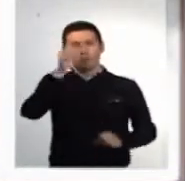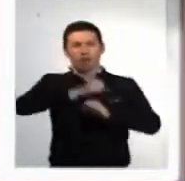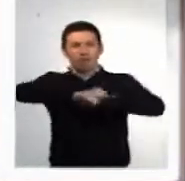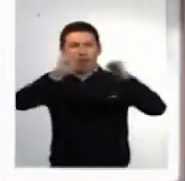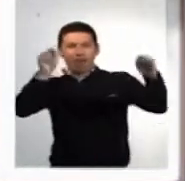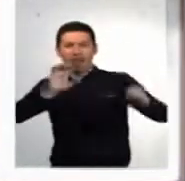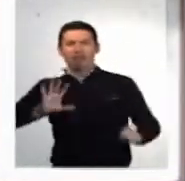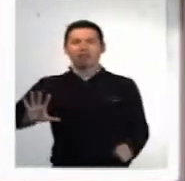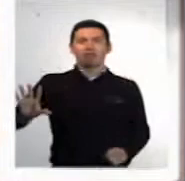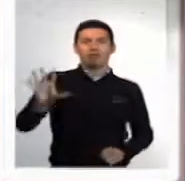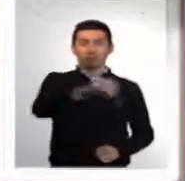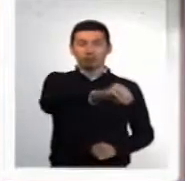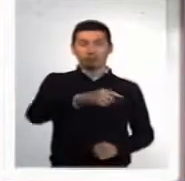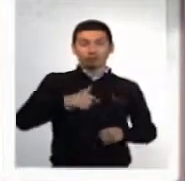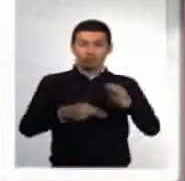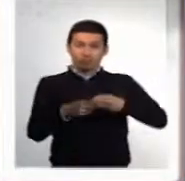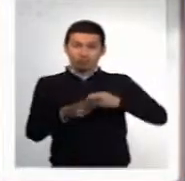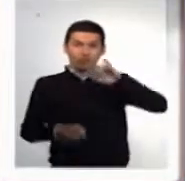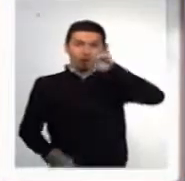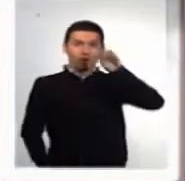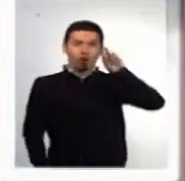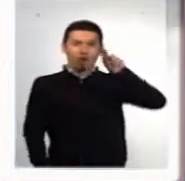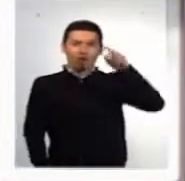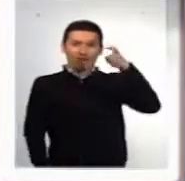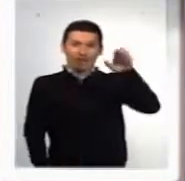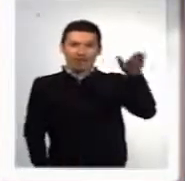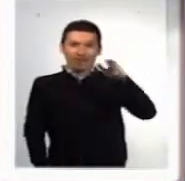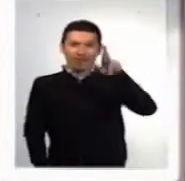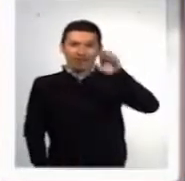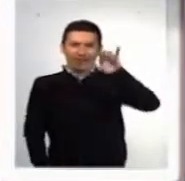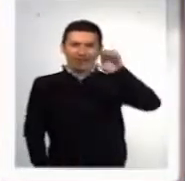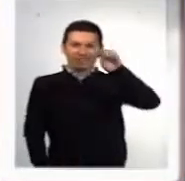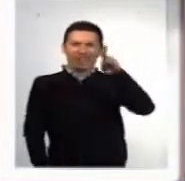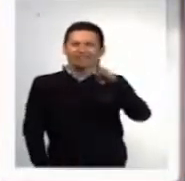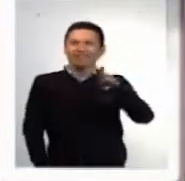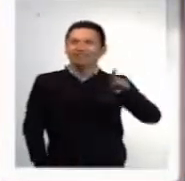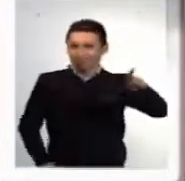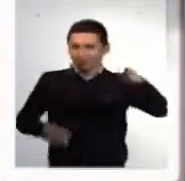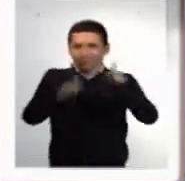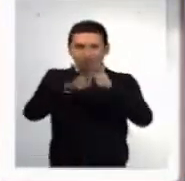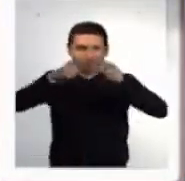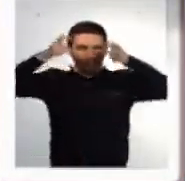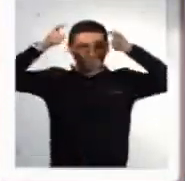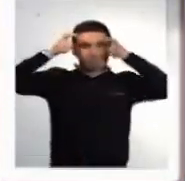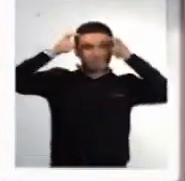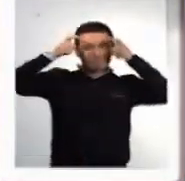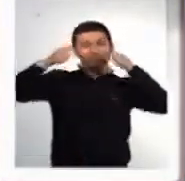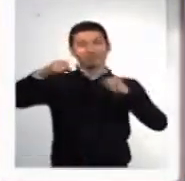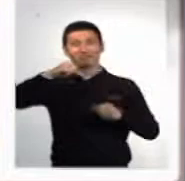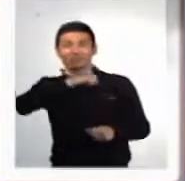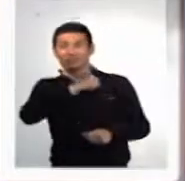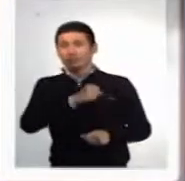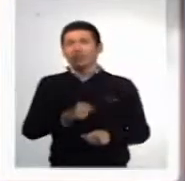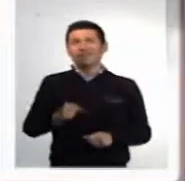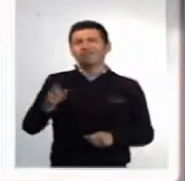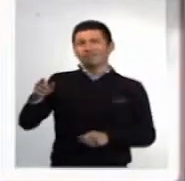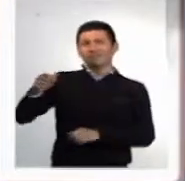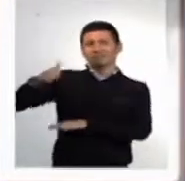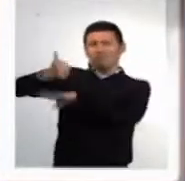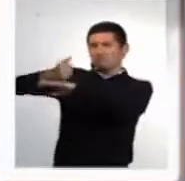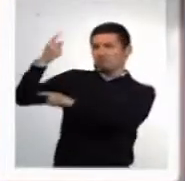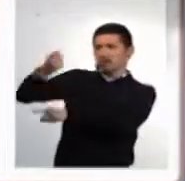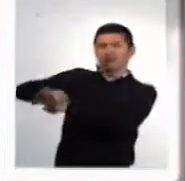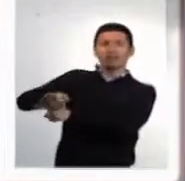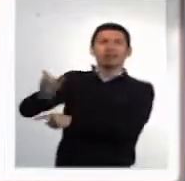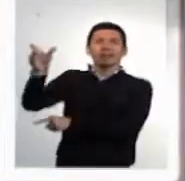en la mañana para todos. Yo soy Jorge Reyes y bueno, la dirección del programa me ha enviado una persona para que me colaboren algunas cositas